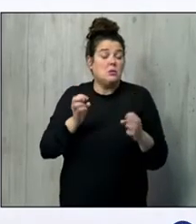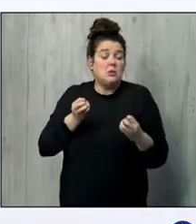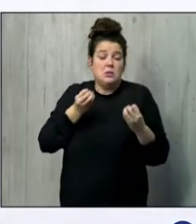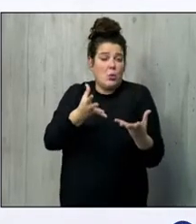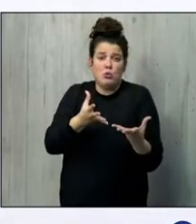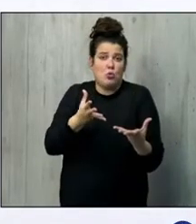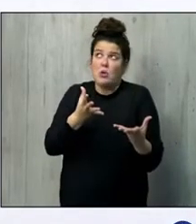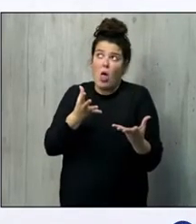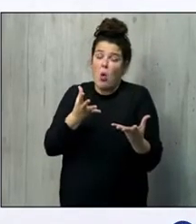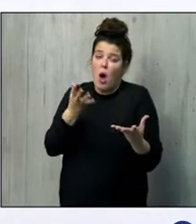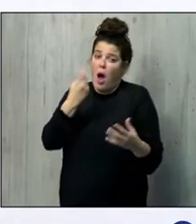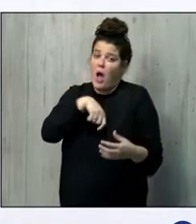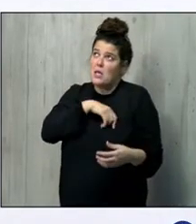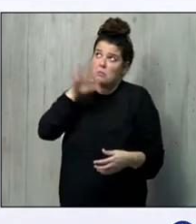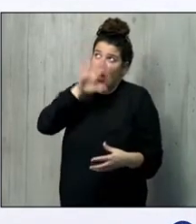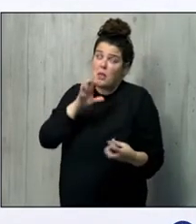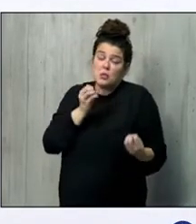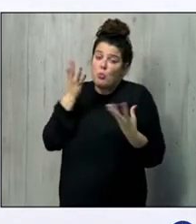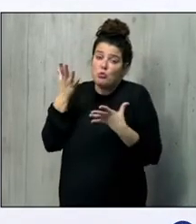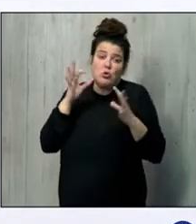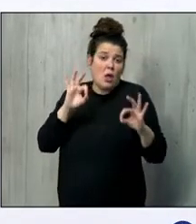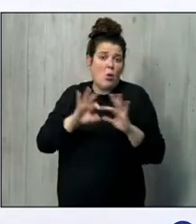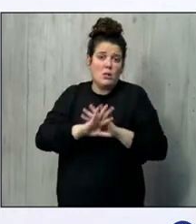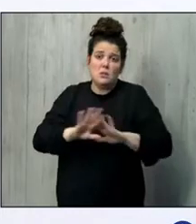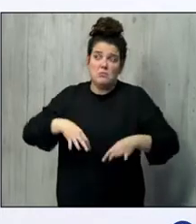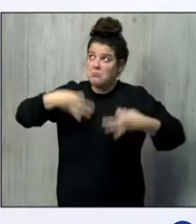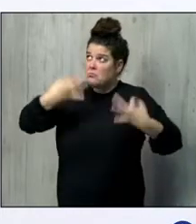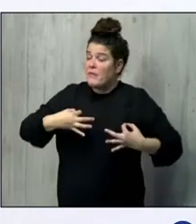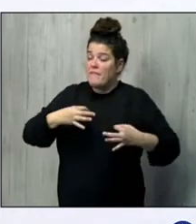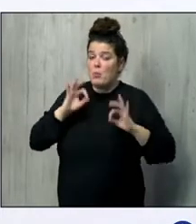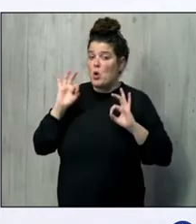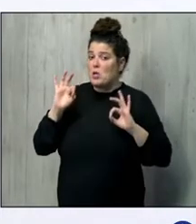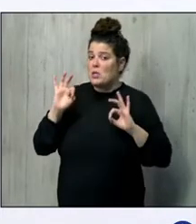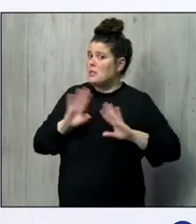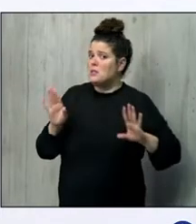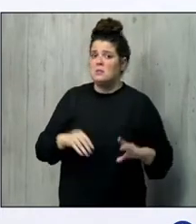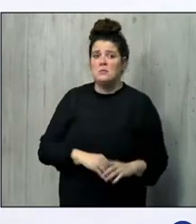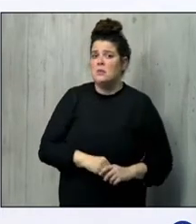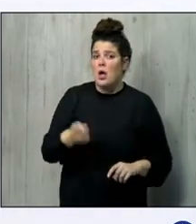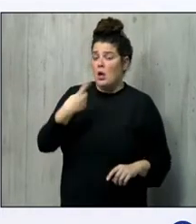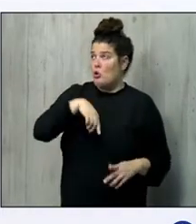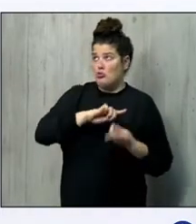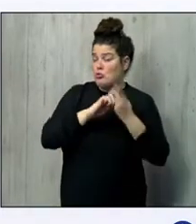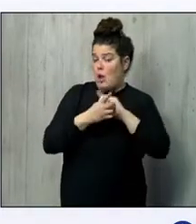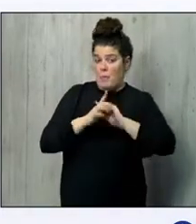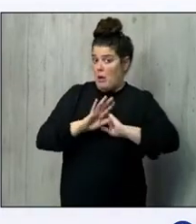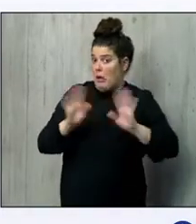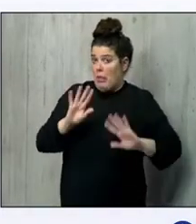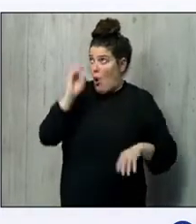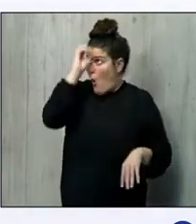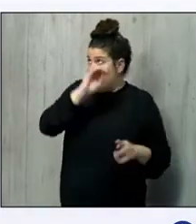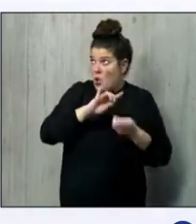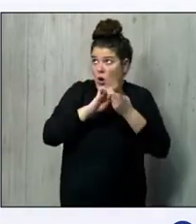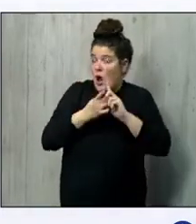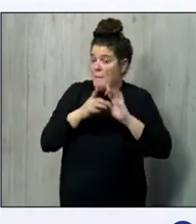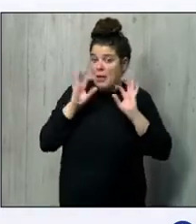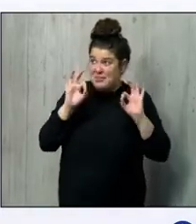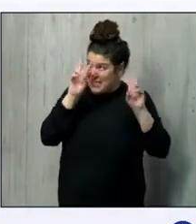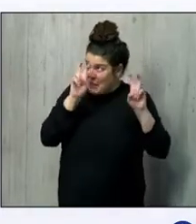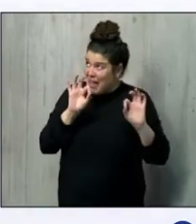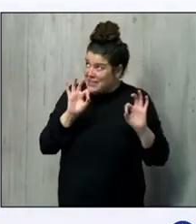al gobierno de España con firmeza, porque no vamos a cambiar de opinión en esta materia.